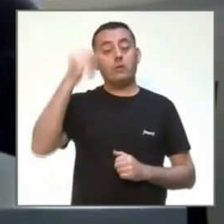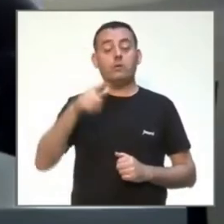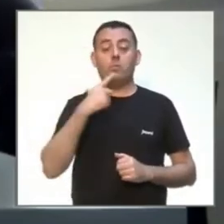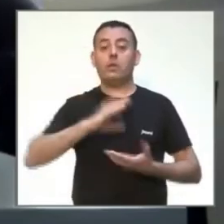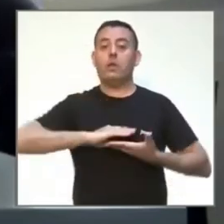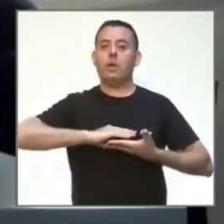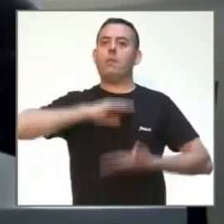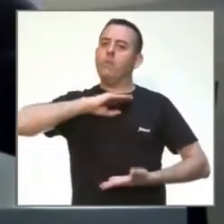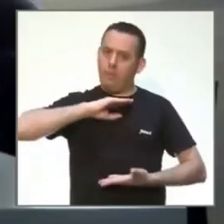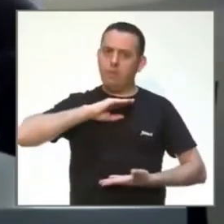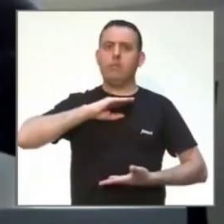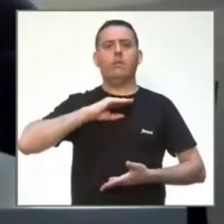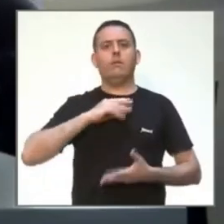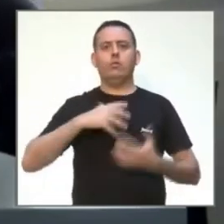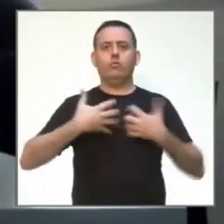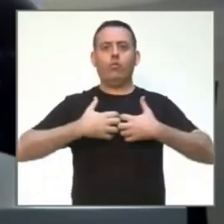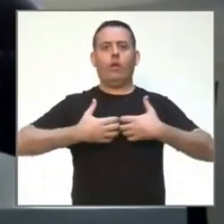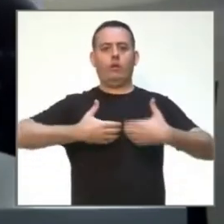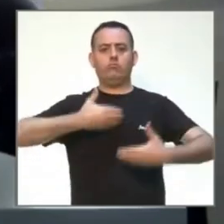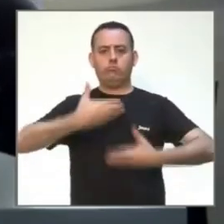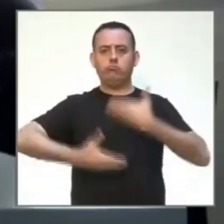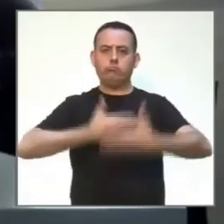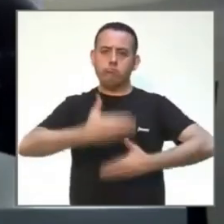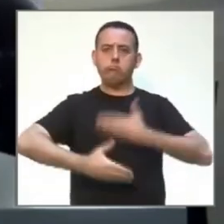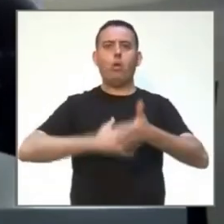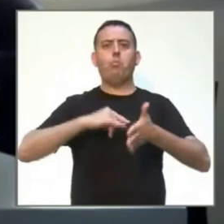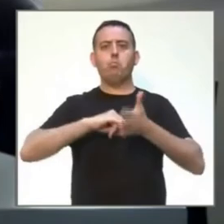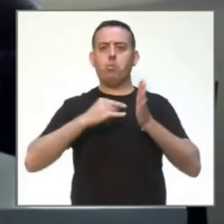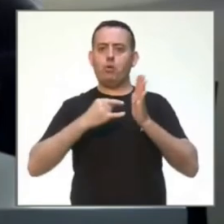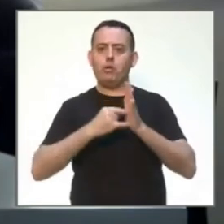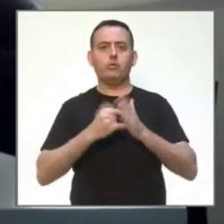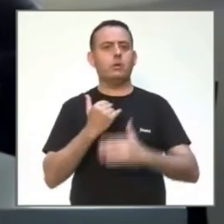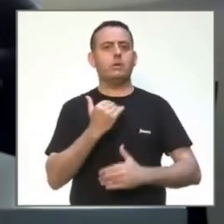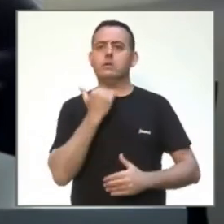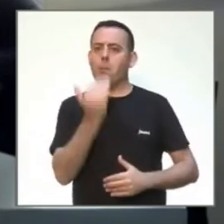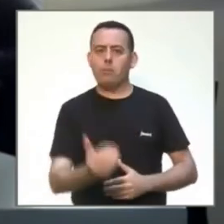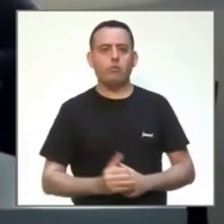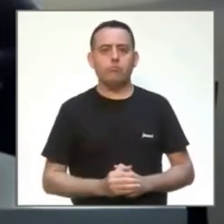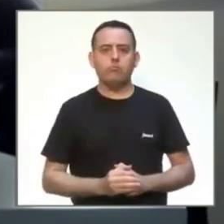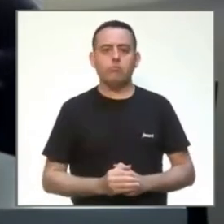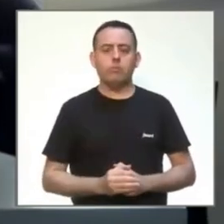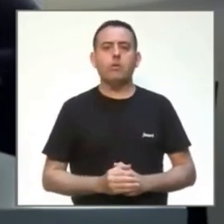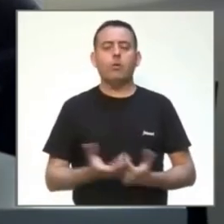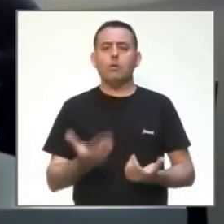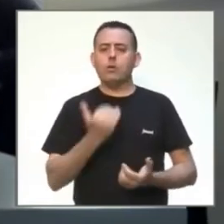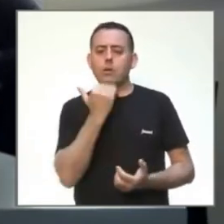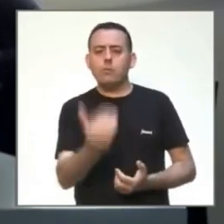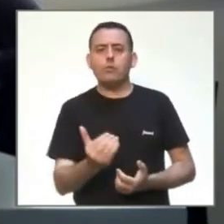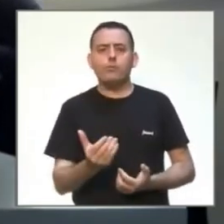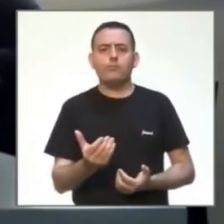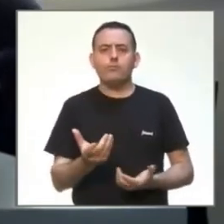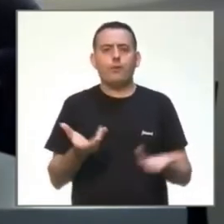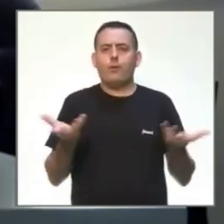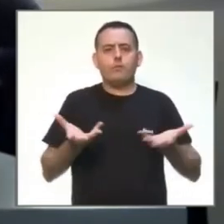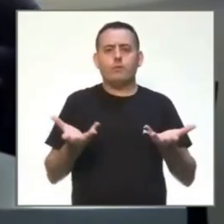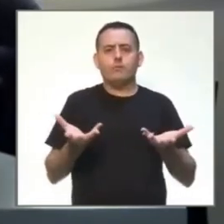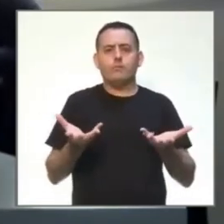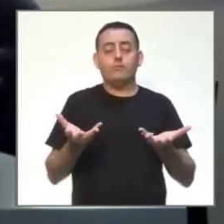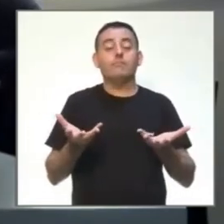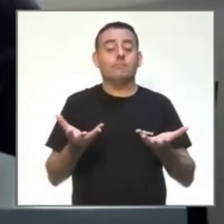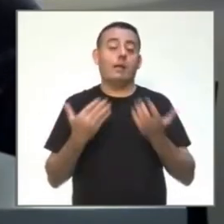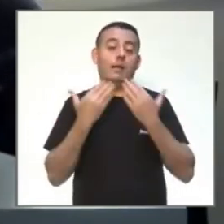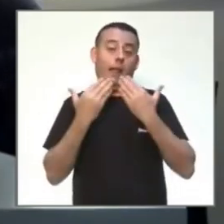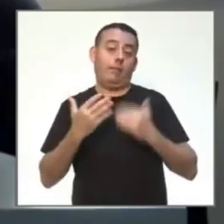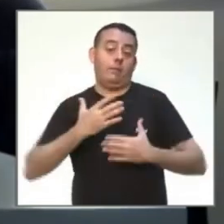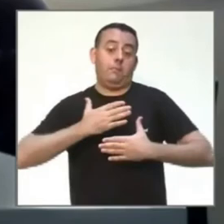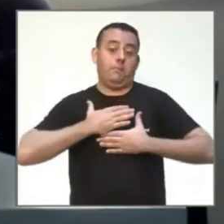poner en marcha este proyecto de una manera tan rápida es porque en nuestro caso, nuestro laboratorio,